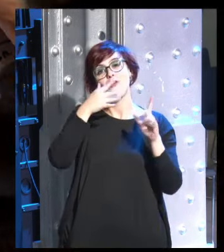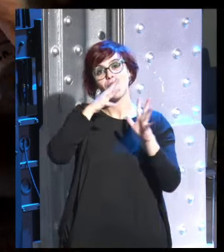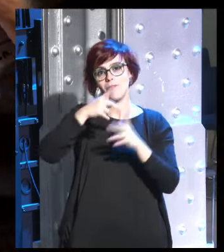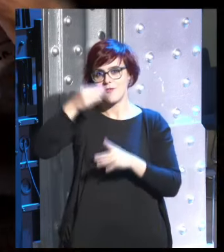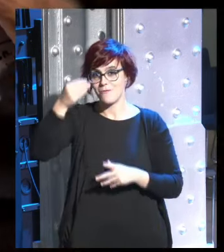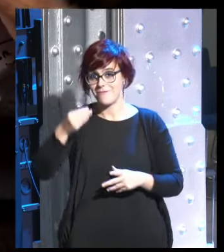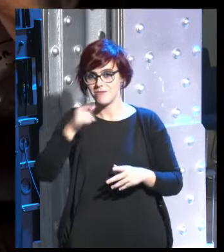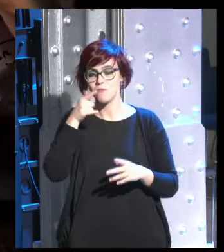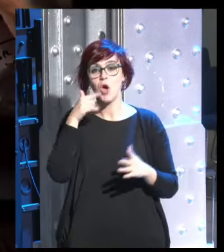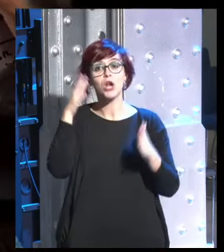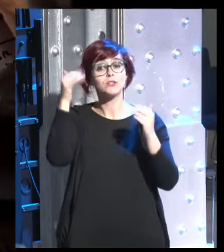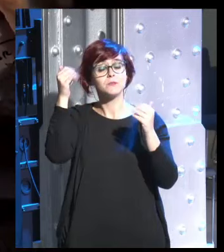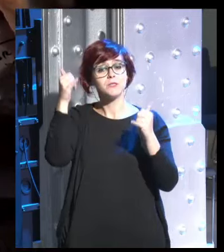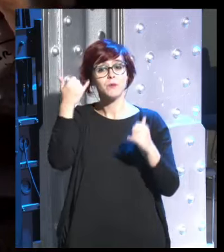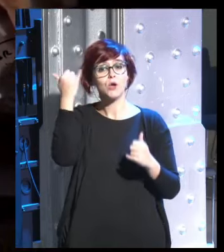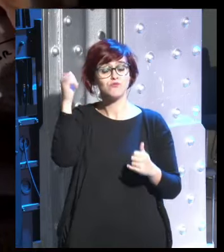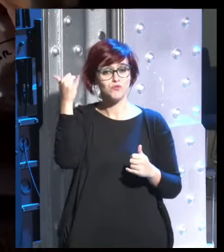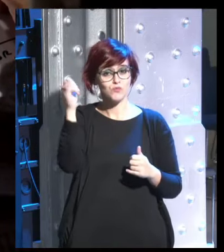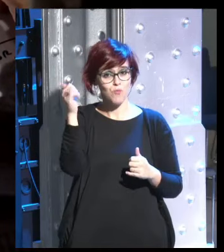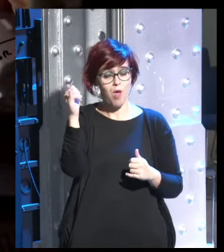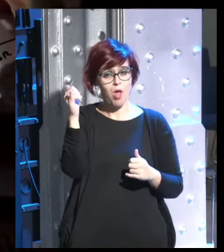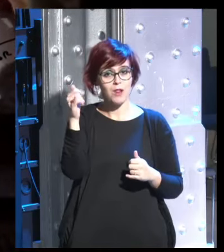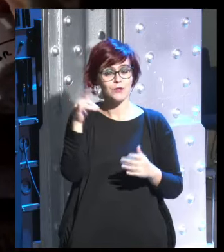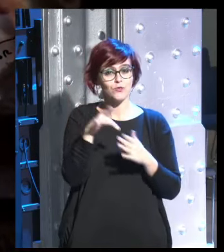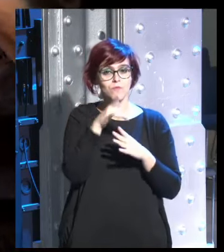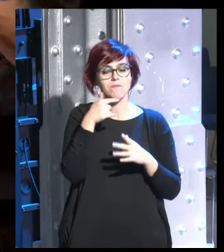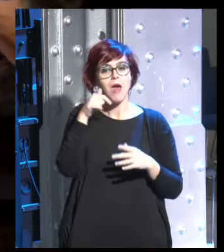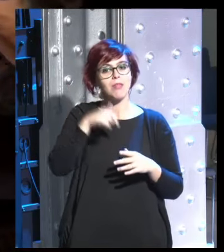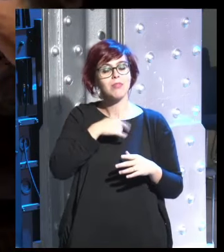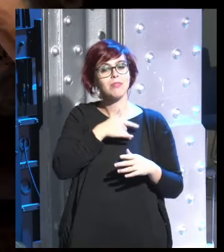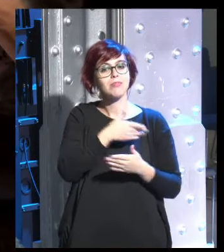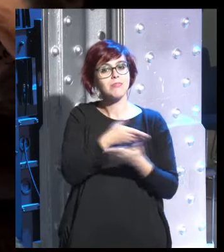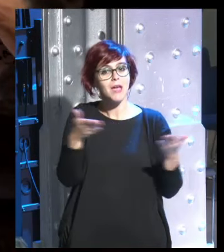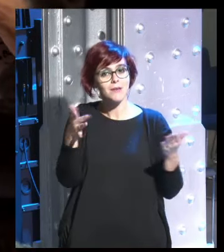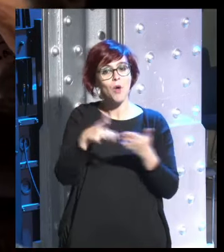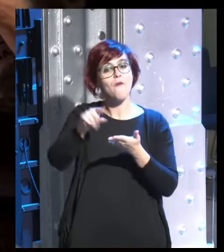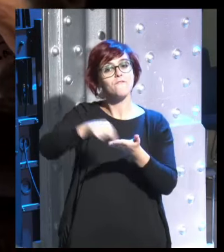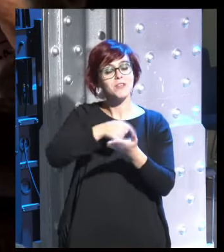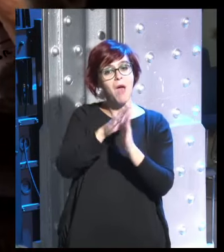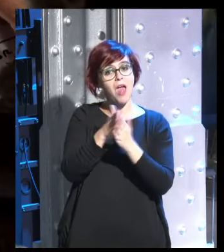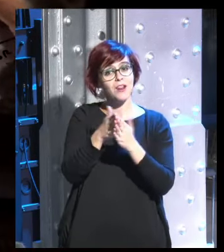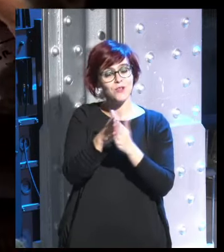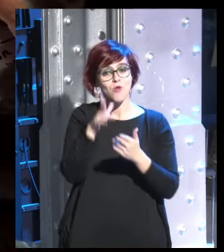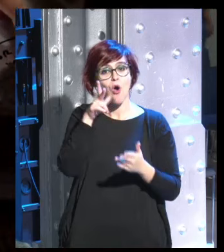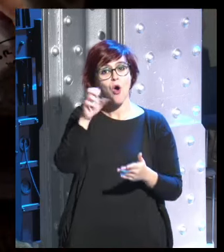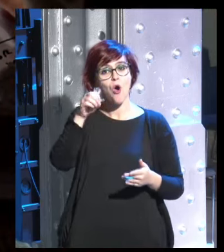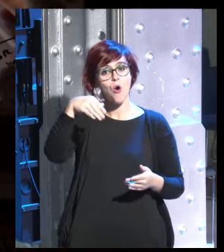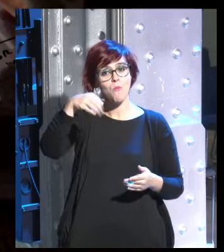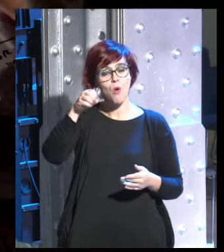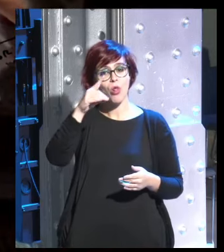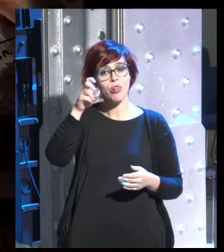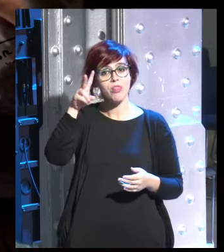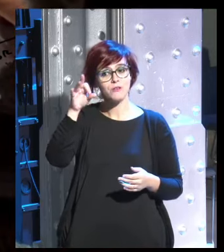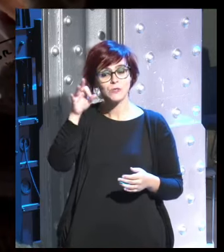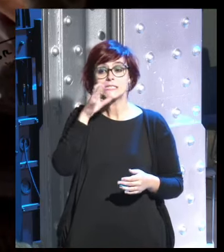es que nos despedimos hasta ahora porque yubal no a harari tiene la generosidad de firmar su libro homo deus si no lo